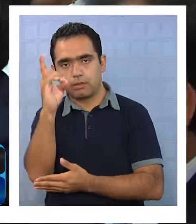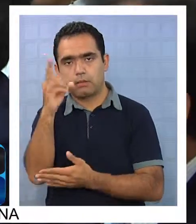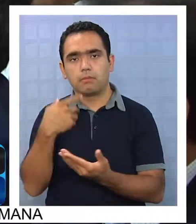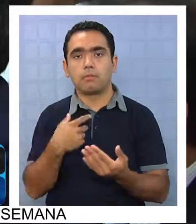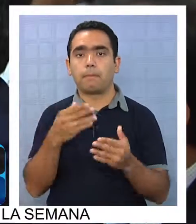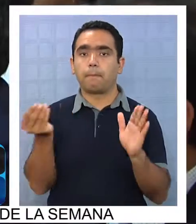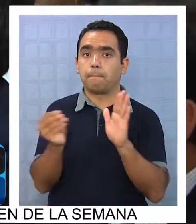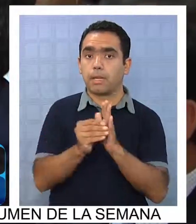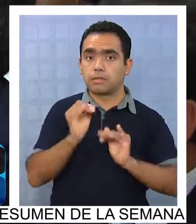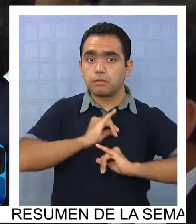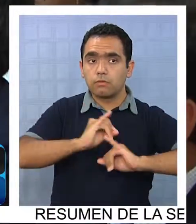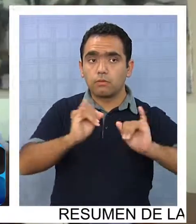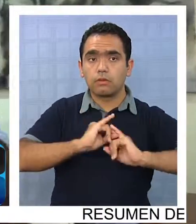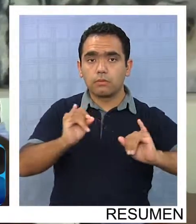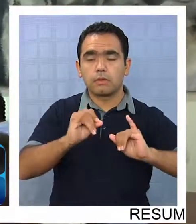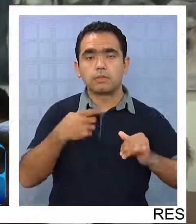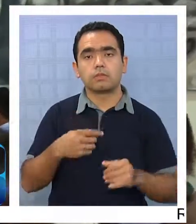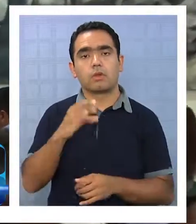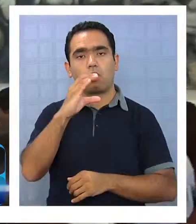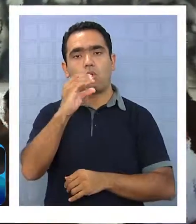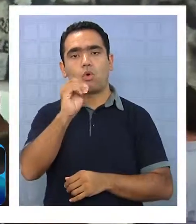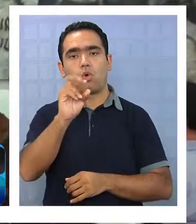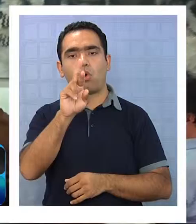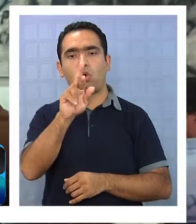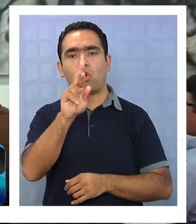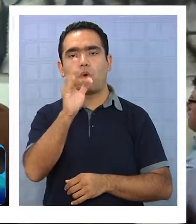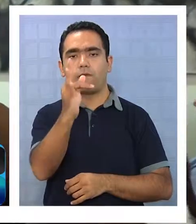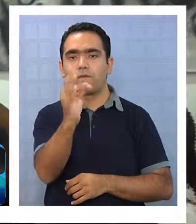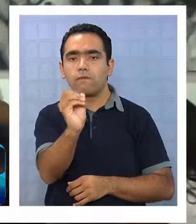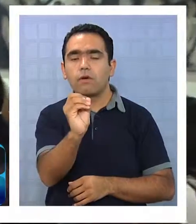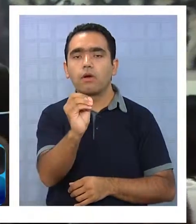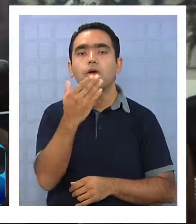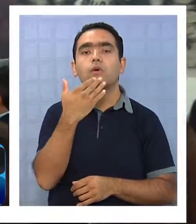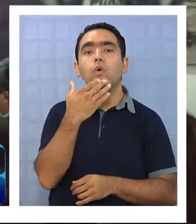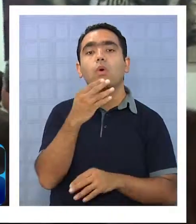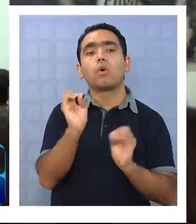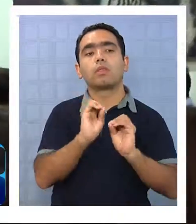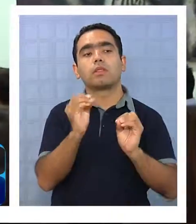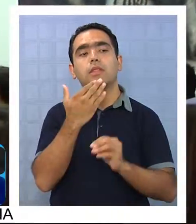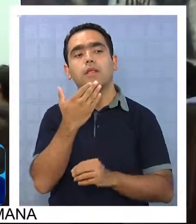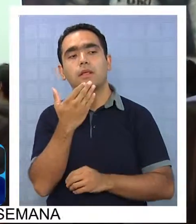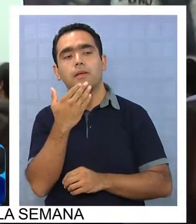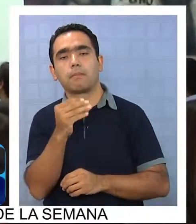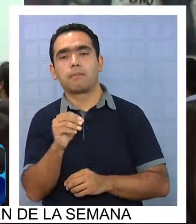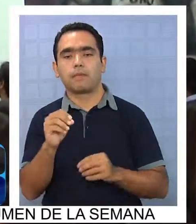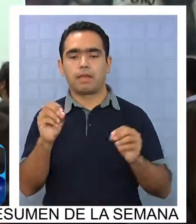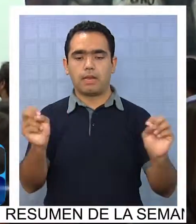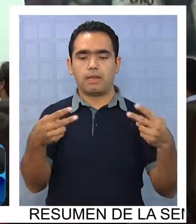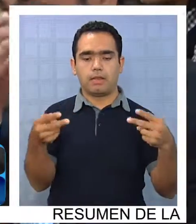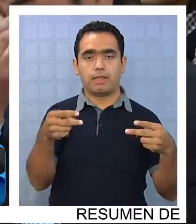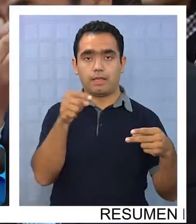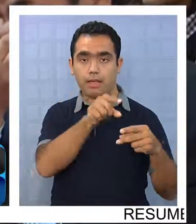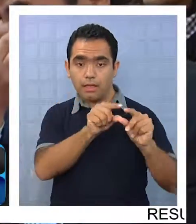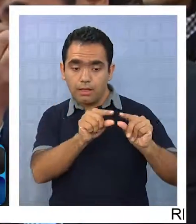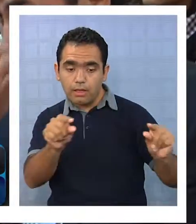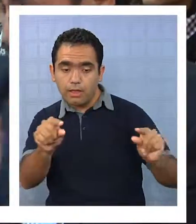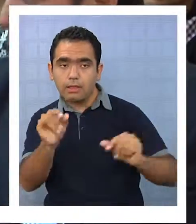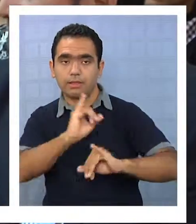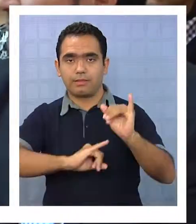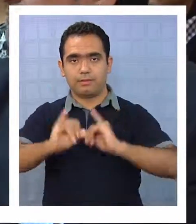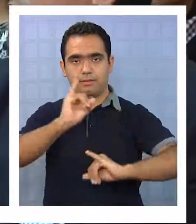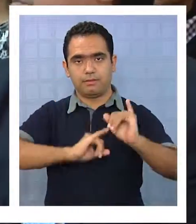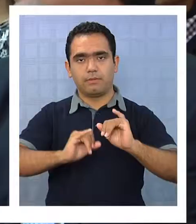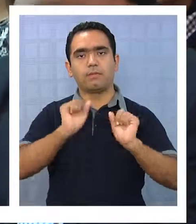acceder a mayor información en Dependencias Corfo o en la página web www.corfo.cl